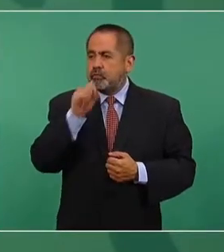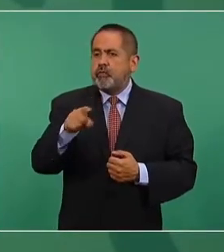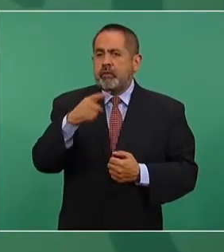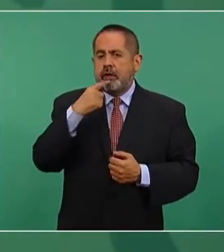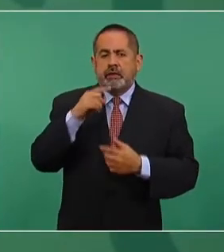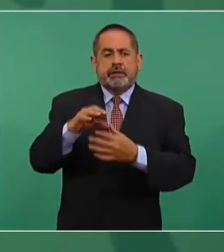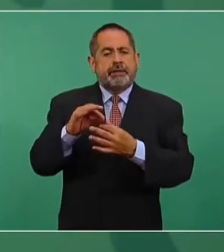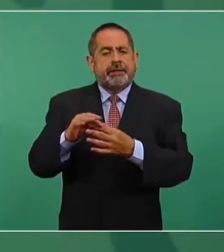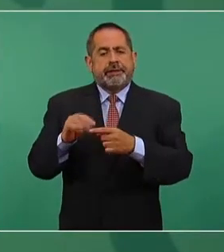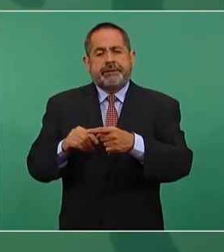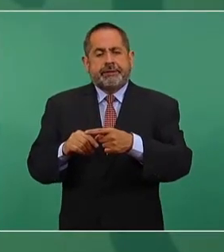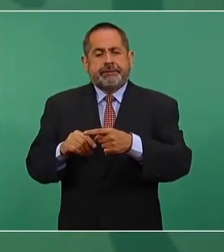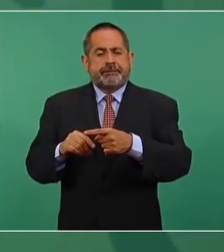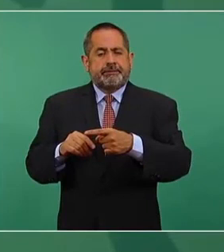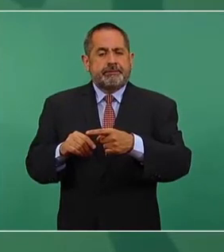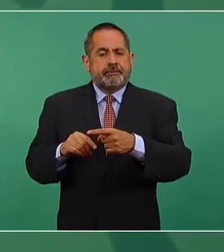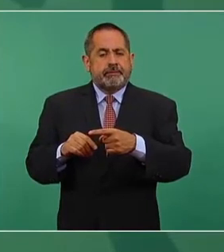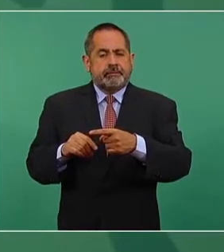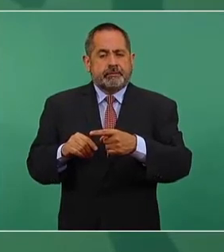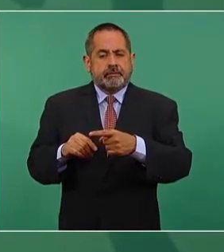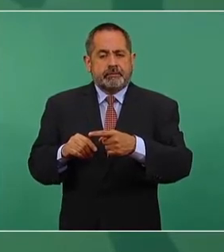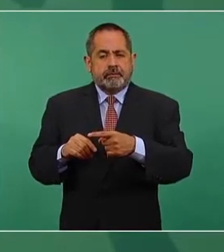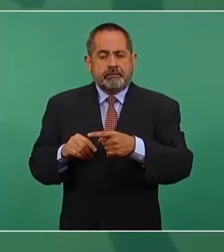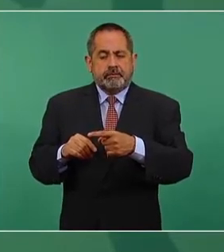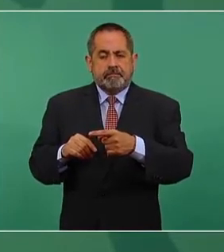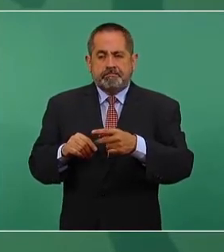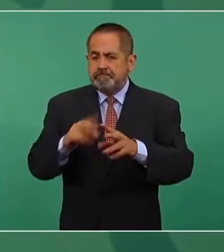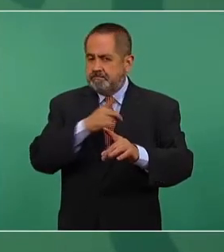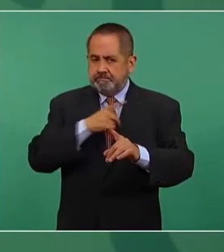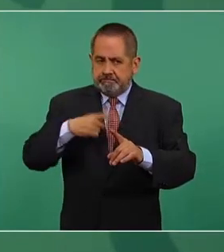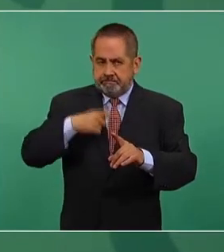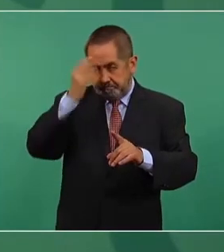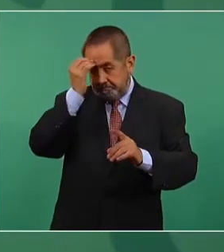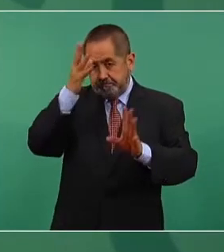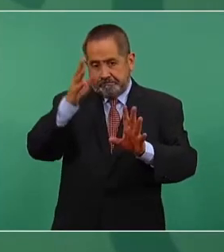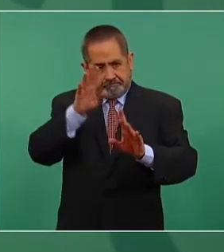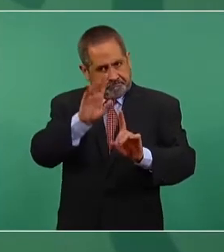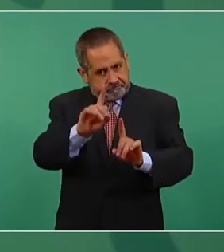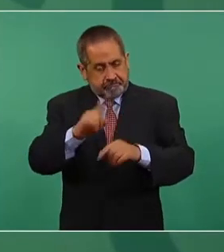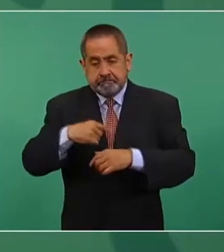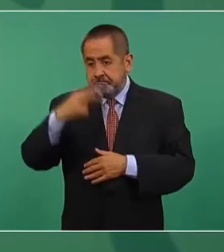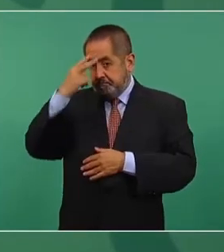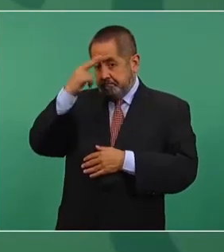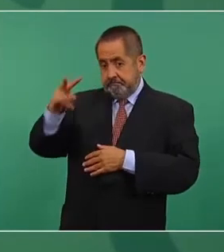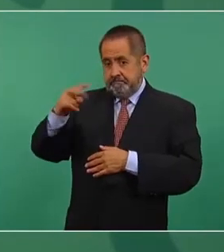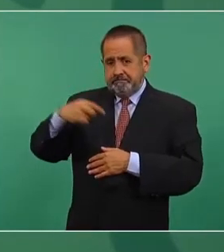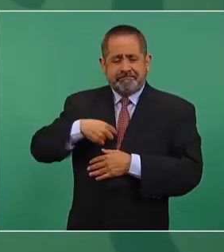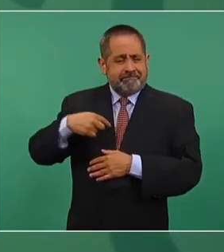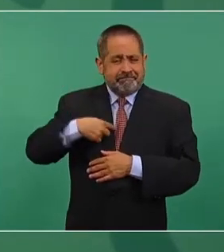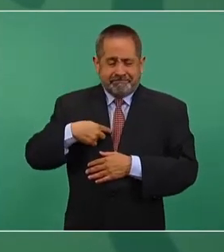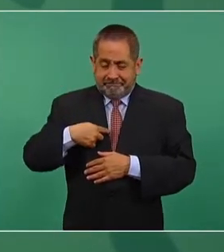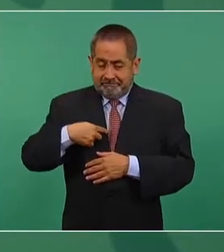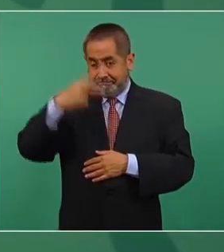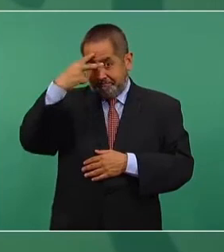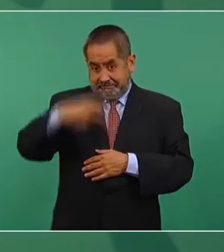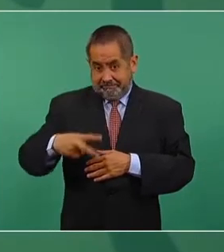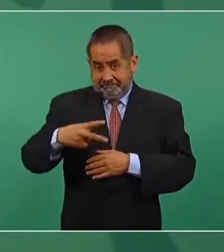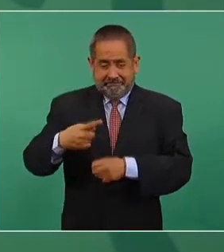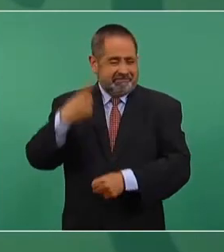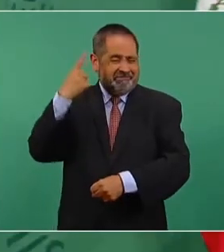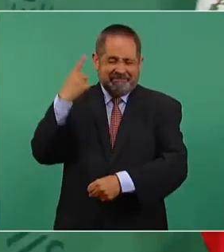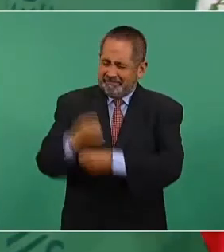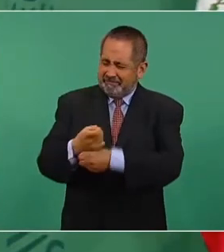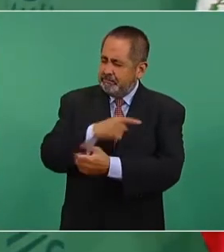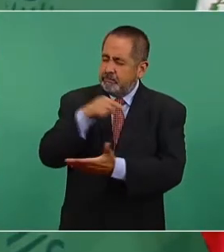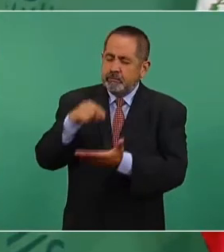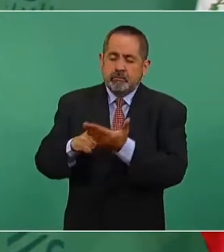pase desapercibido que México es el país del mundo con el programa